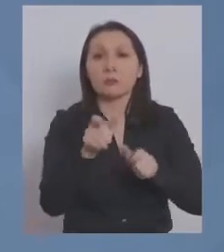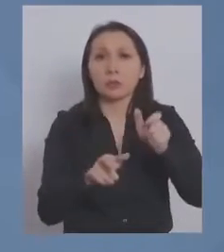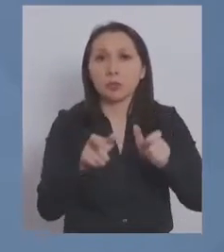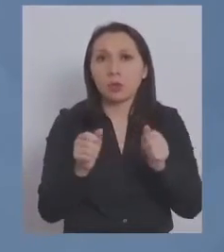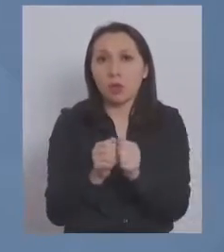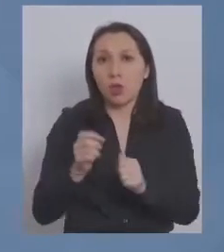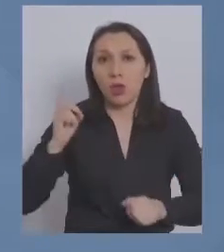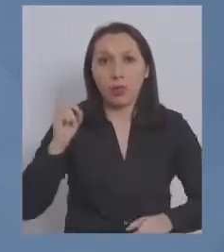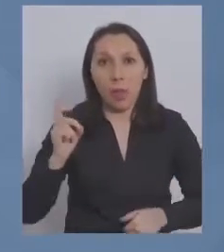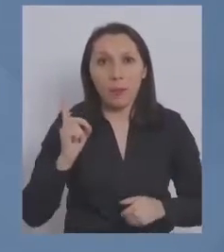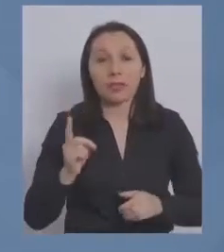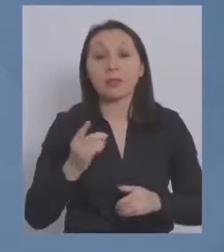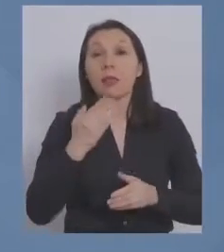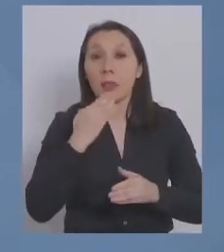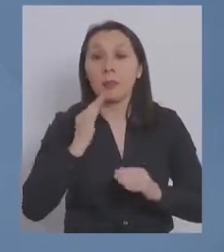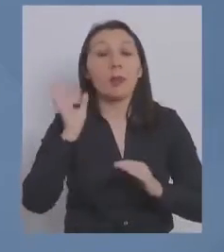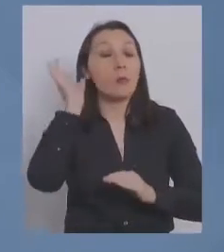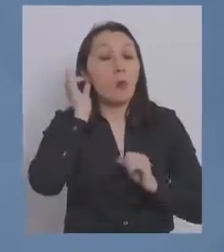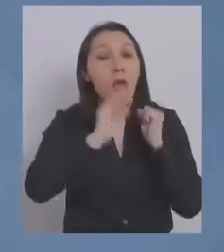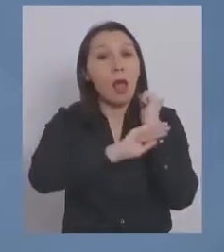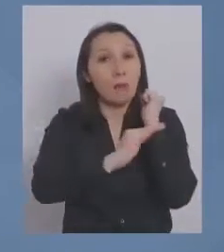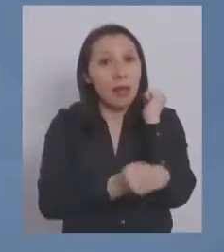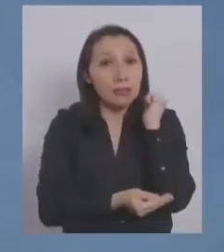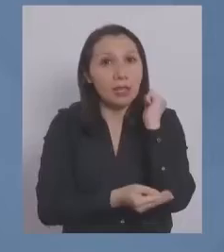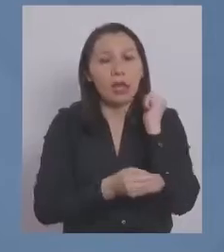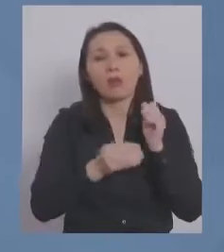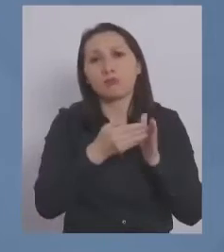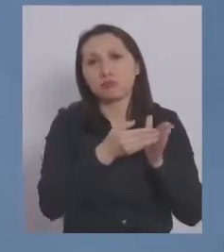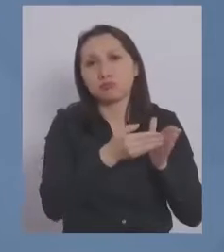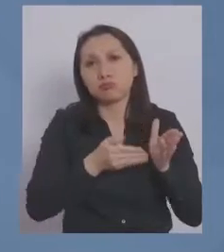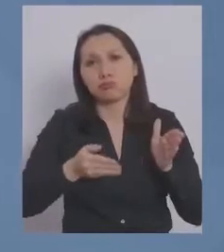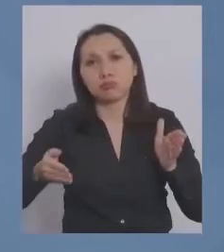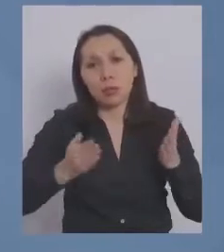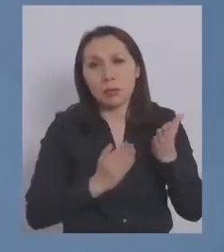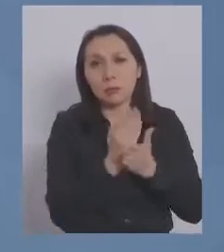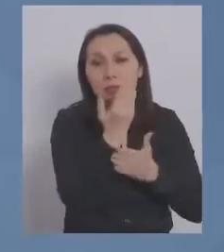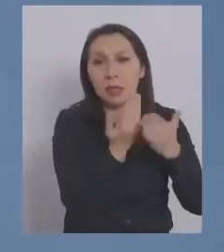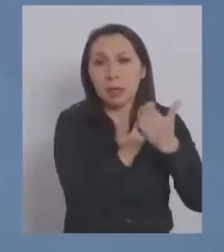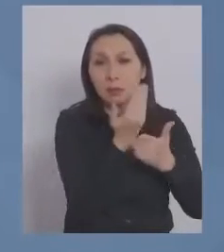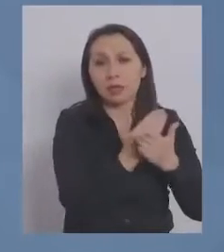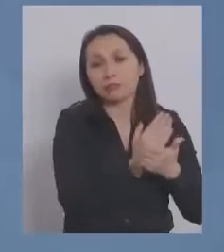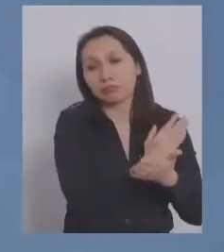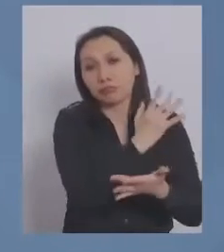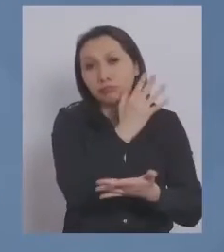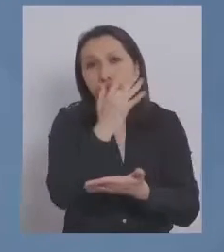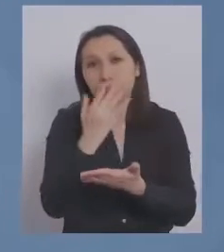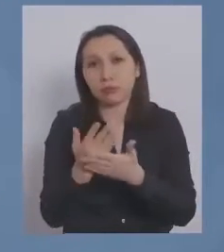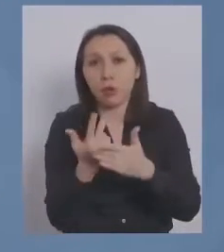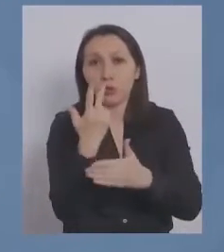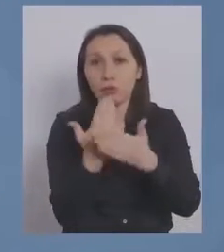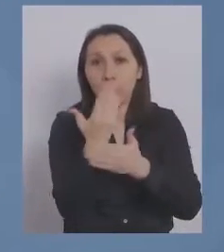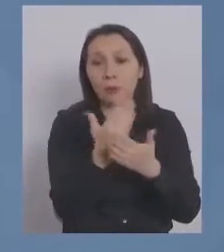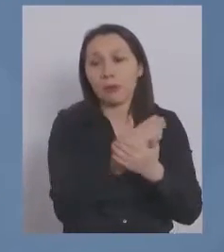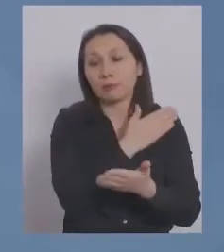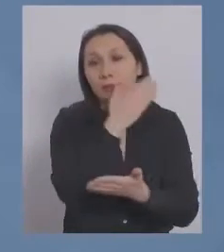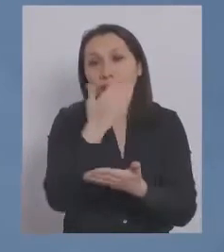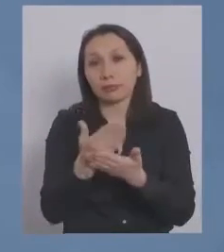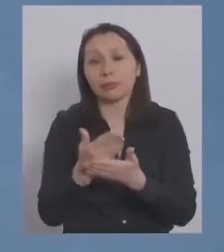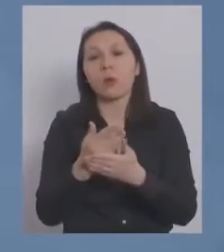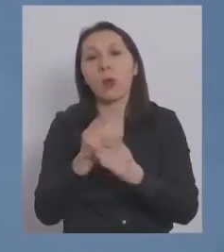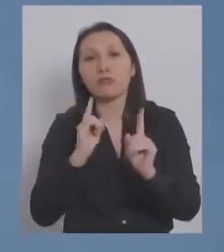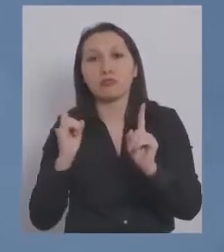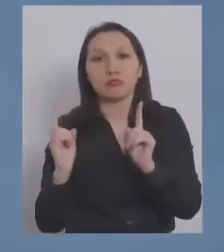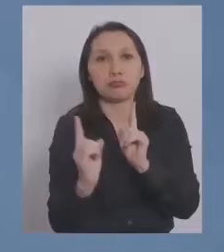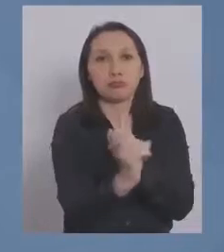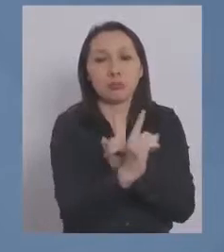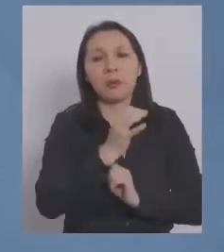personas con discapacidad y las embarazadas durante todo el periodo del inicio de la votación a las 8 de la mañana, se agrega la